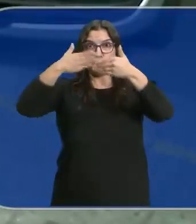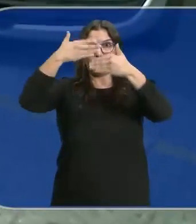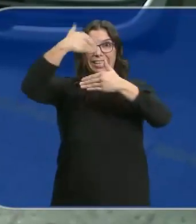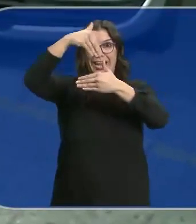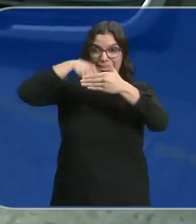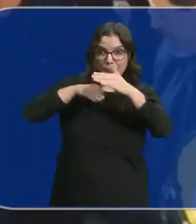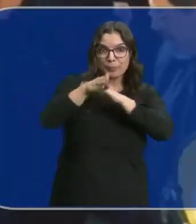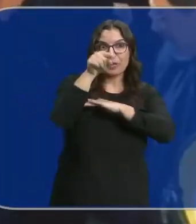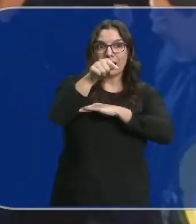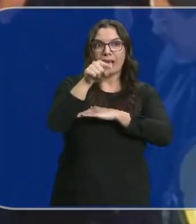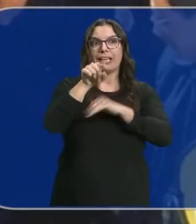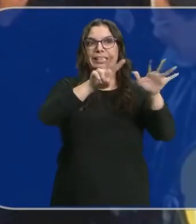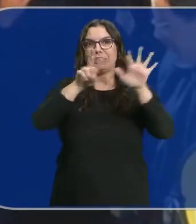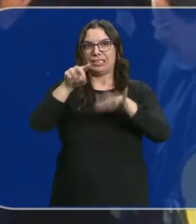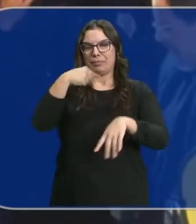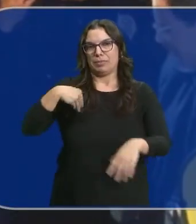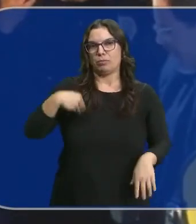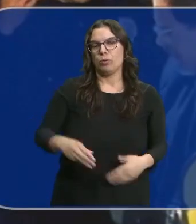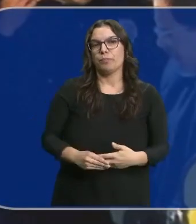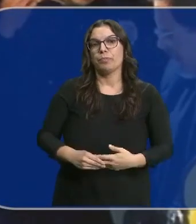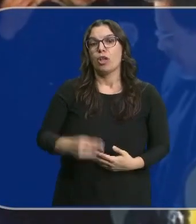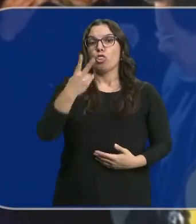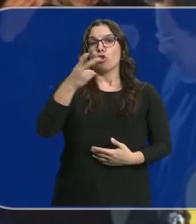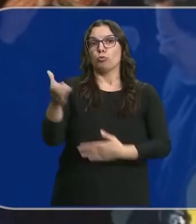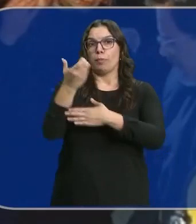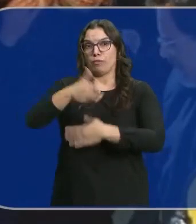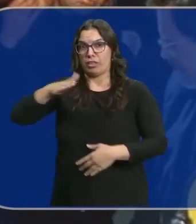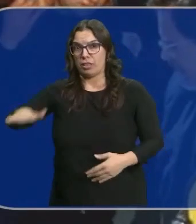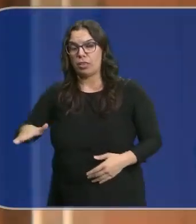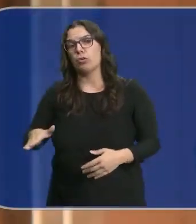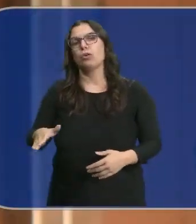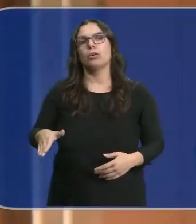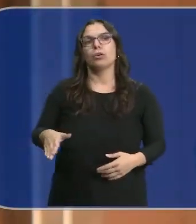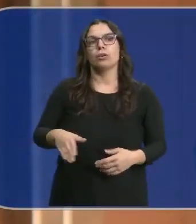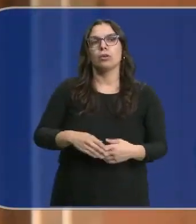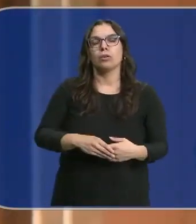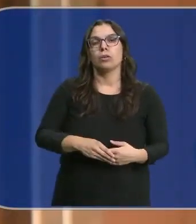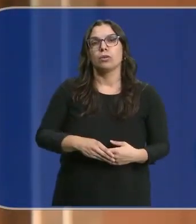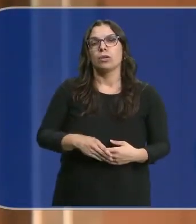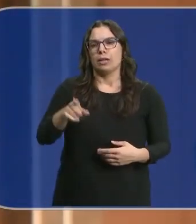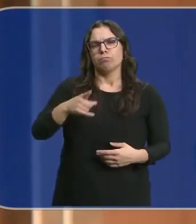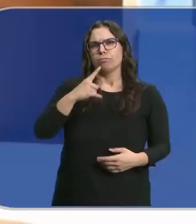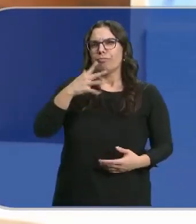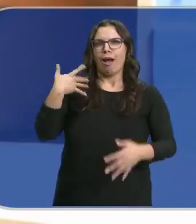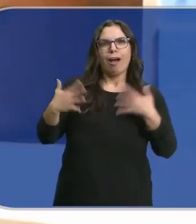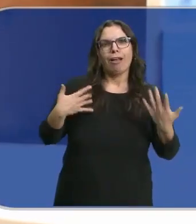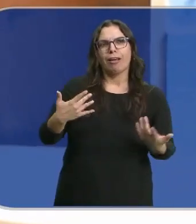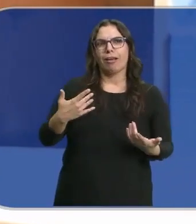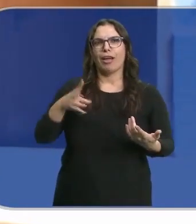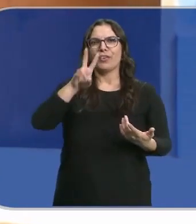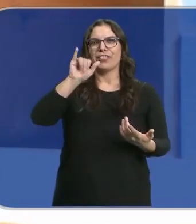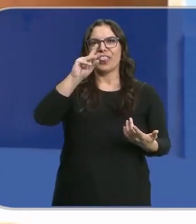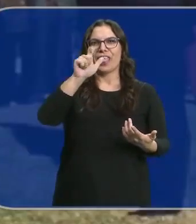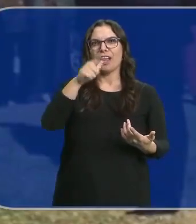que es donde daba lo del 77. Además de los dos bomberos... Patarraz era bombero, era un tío muy alegre. A Vidal